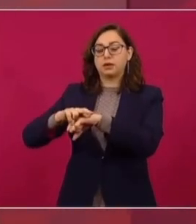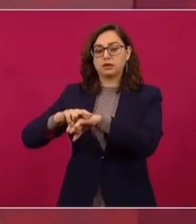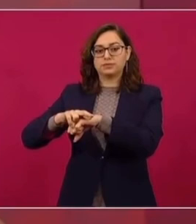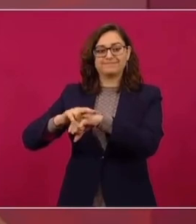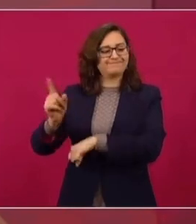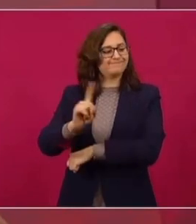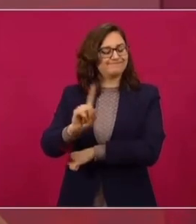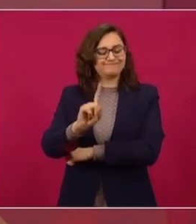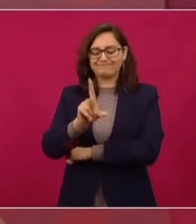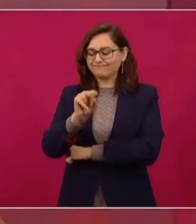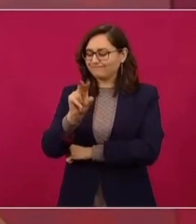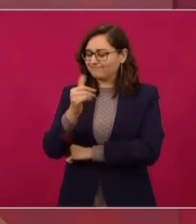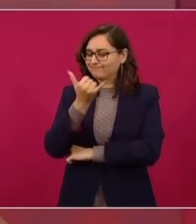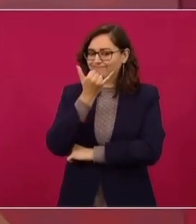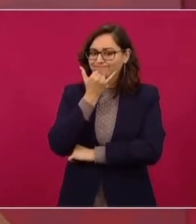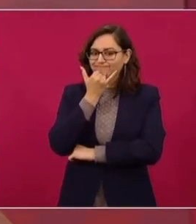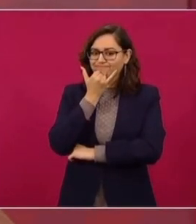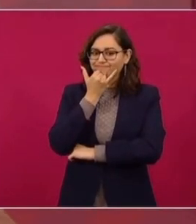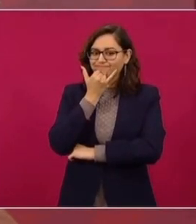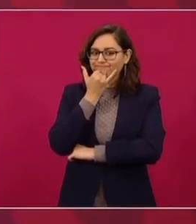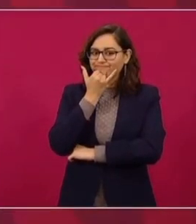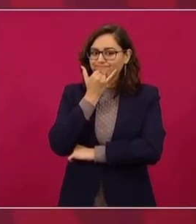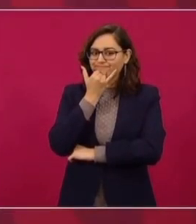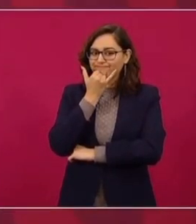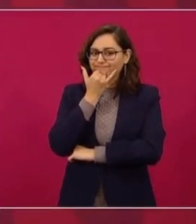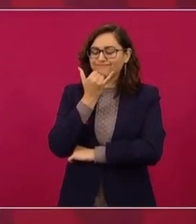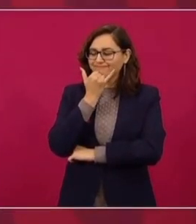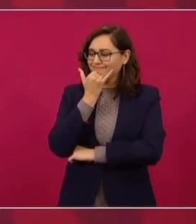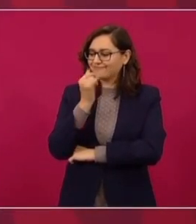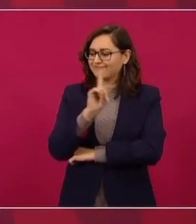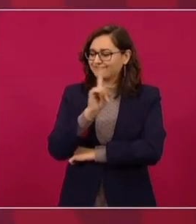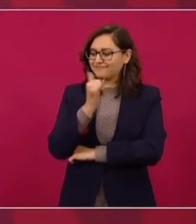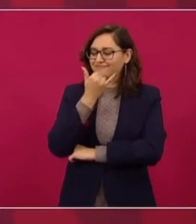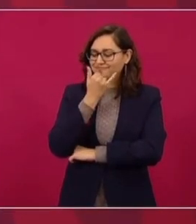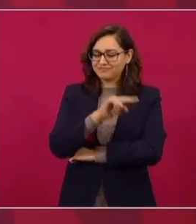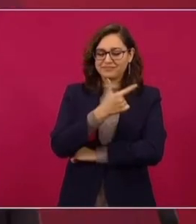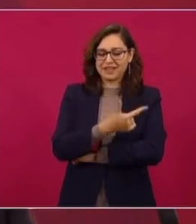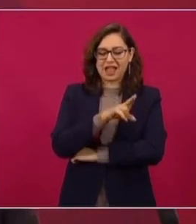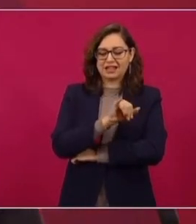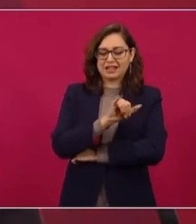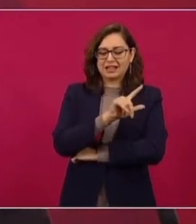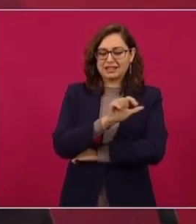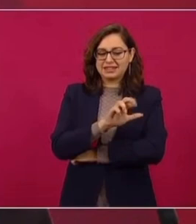Perdón, no, ya tuve que dar otro nombre. Guillermo Zamora,